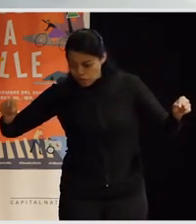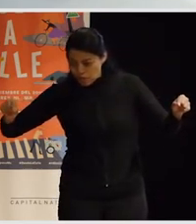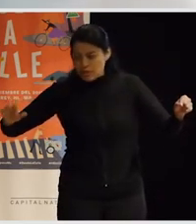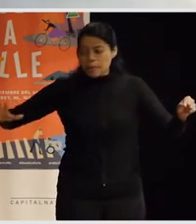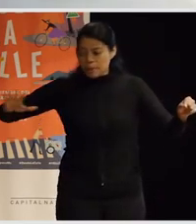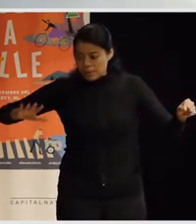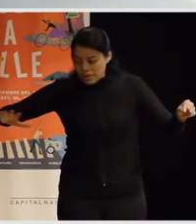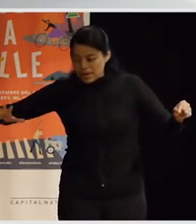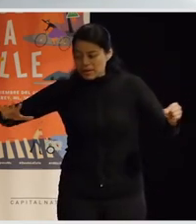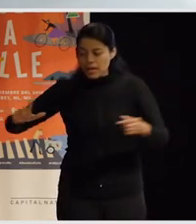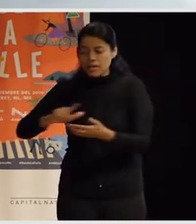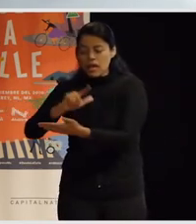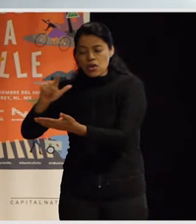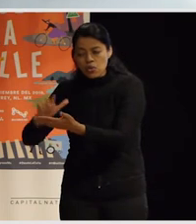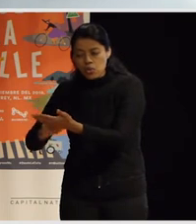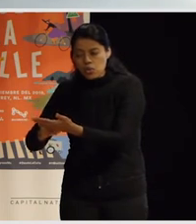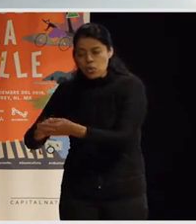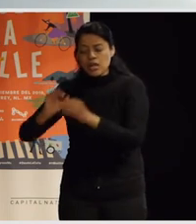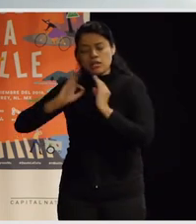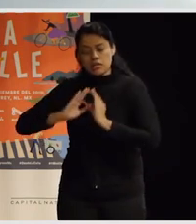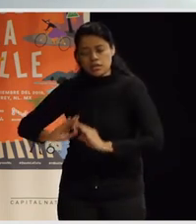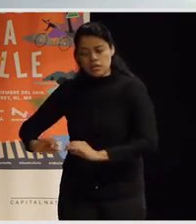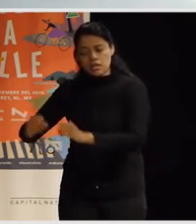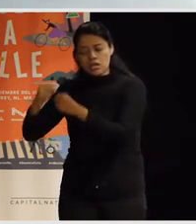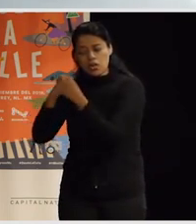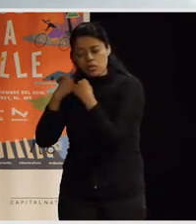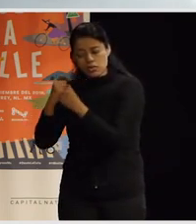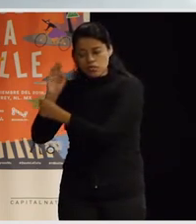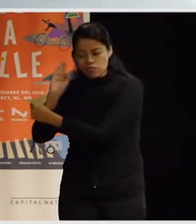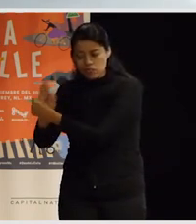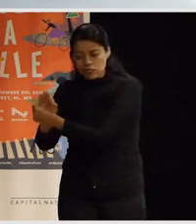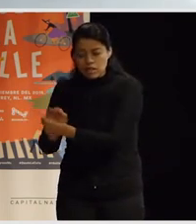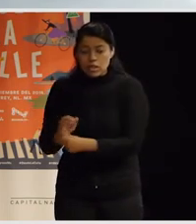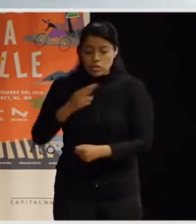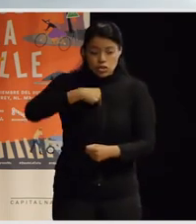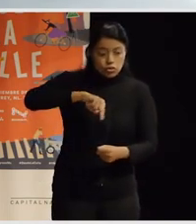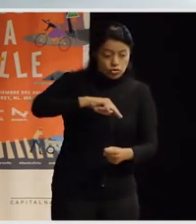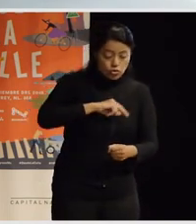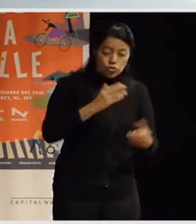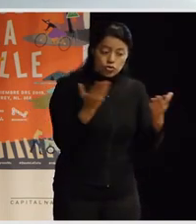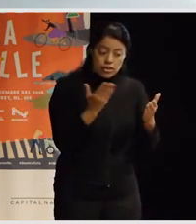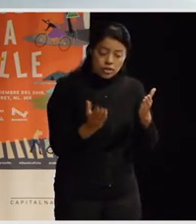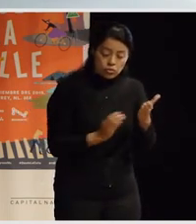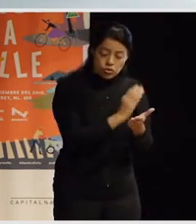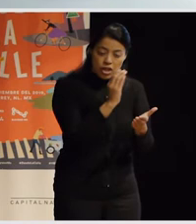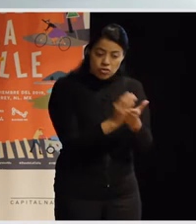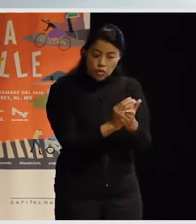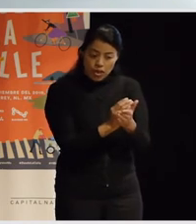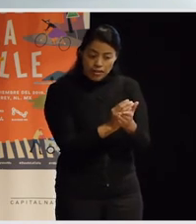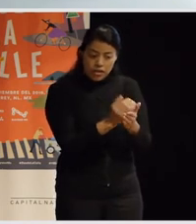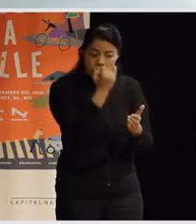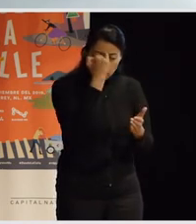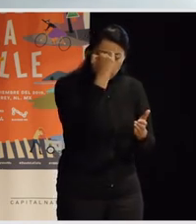confortable, sano, para la infancia, estamos haciendo todo eso para todo el resto de la población, ¿no? Digamos que es como la infancia como parámetro